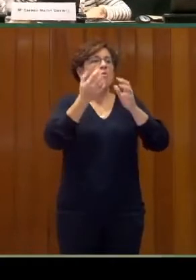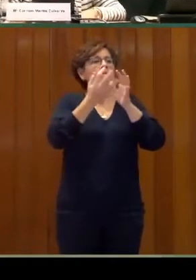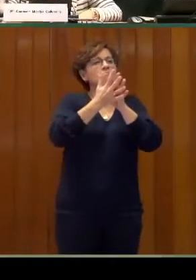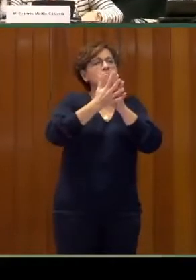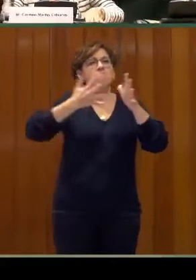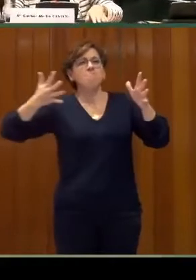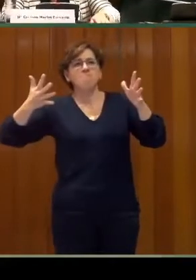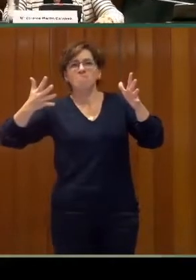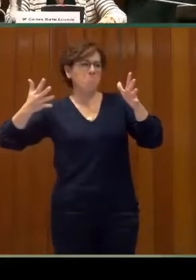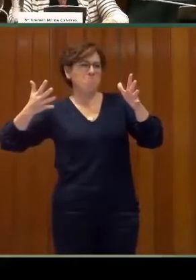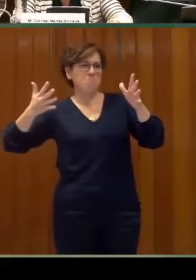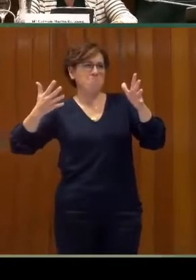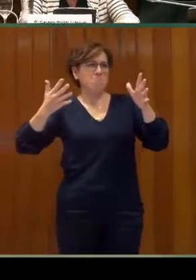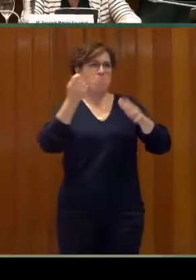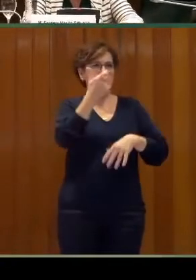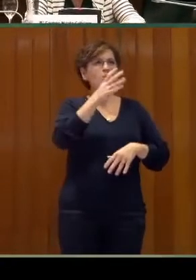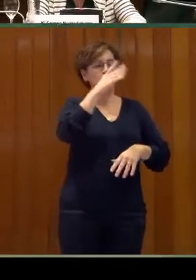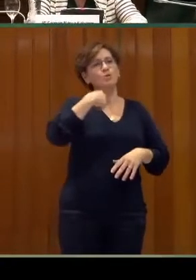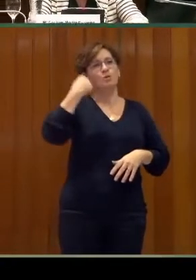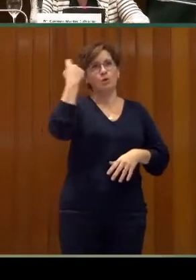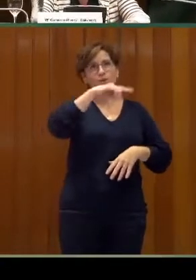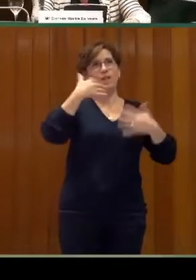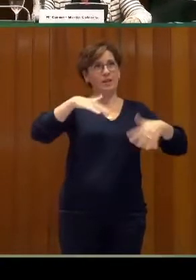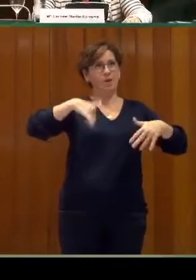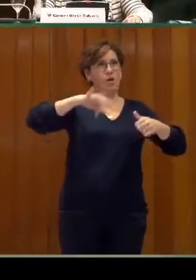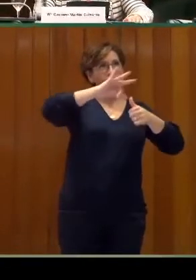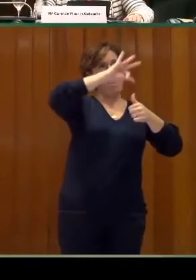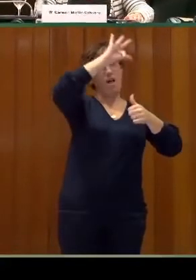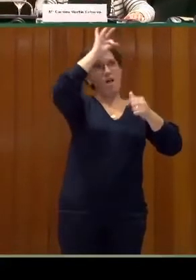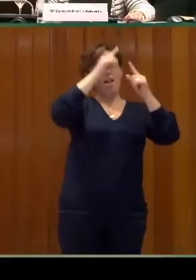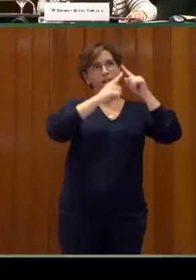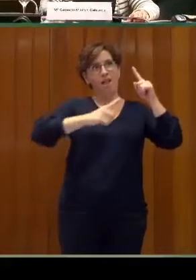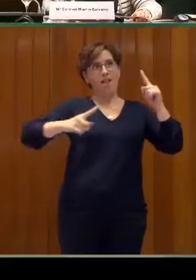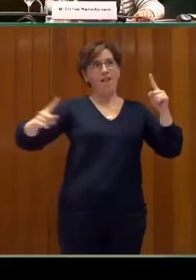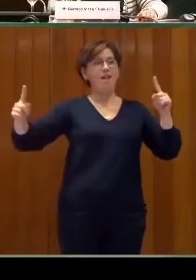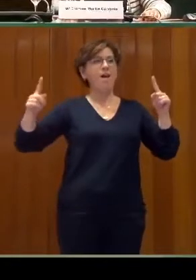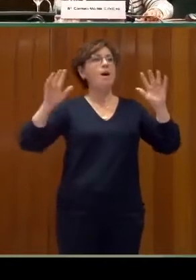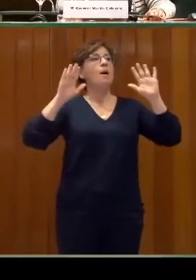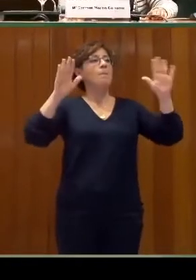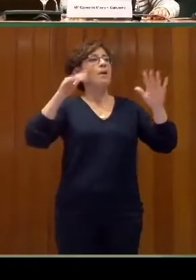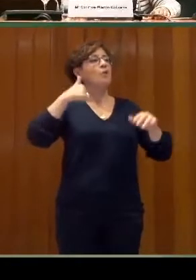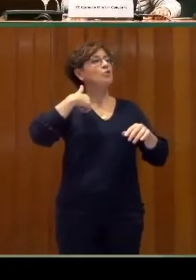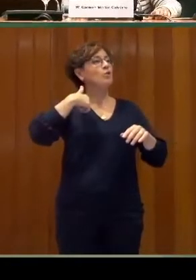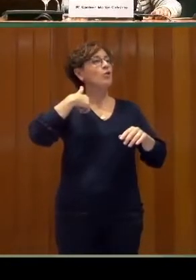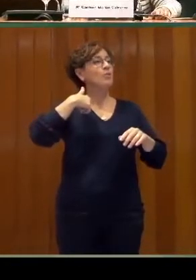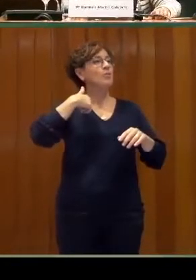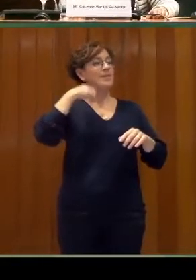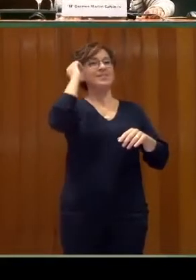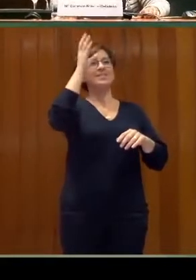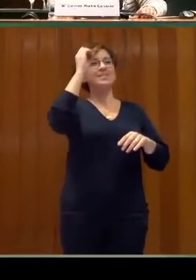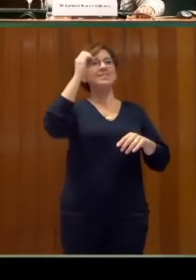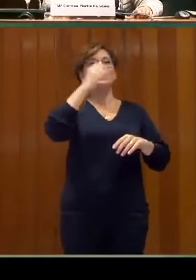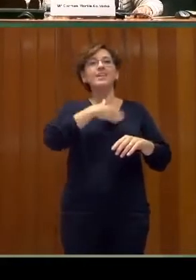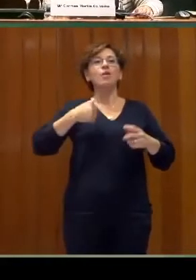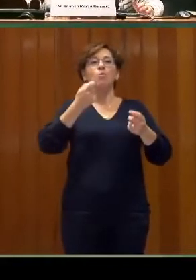Sé la tarde está siendo larga y quiero poner un poco el punto de qué